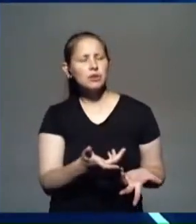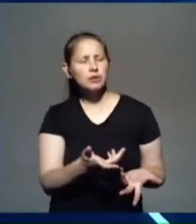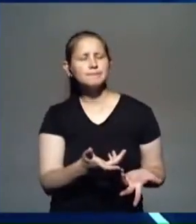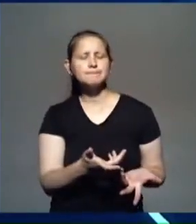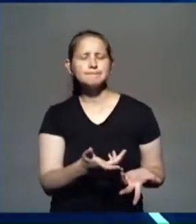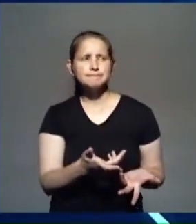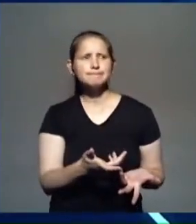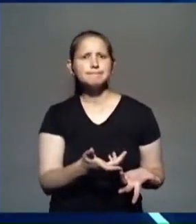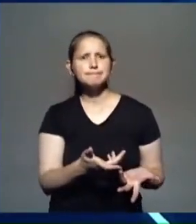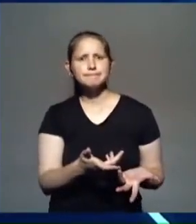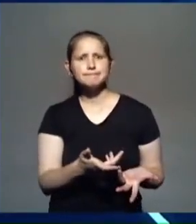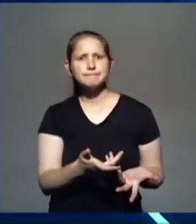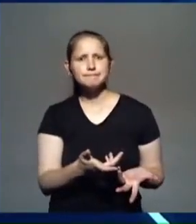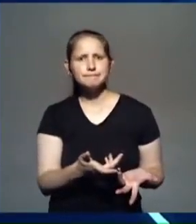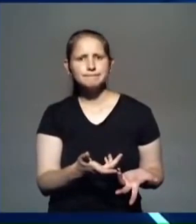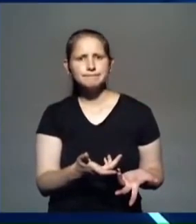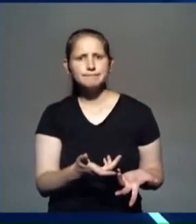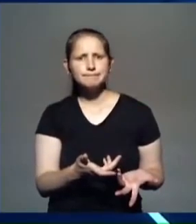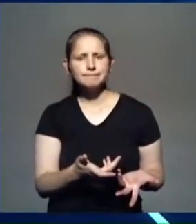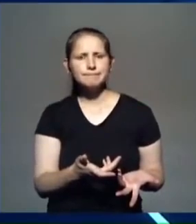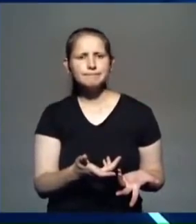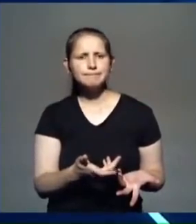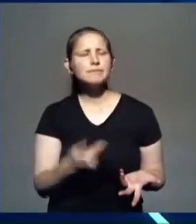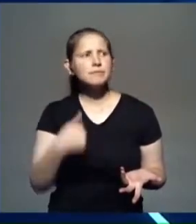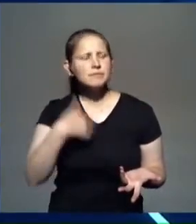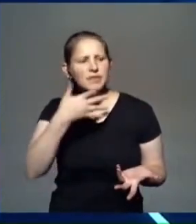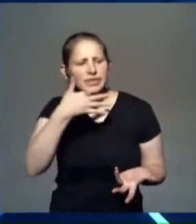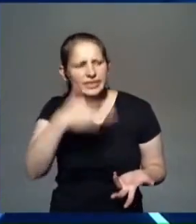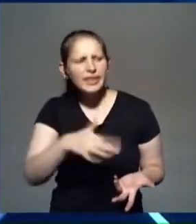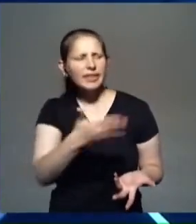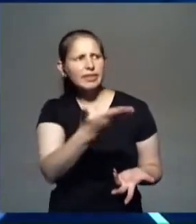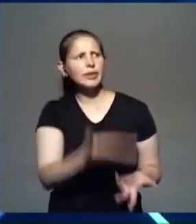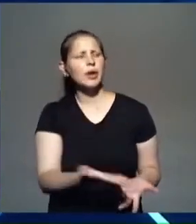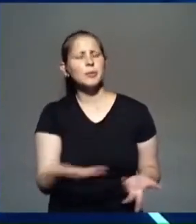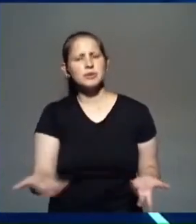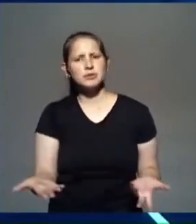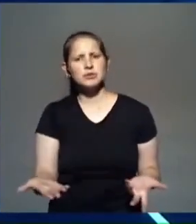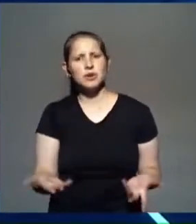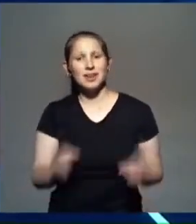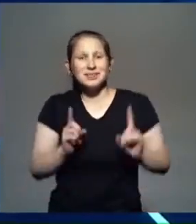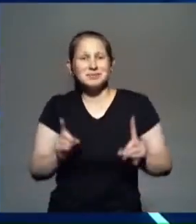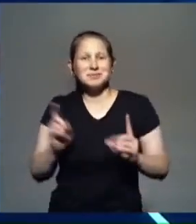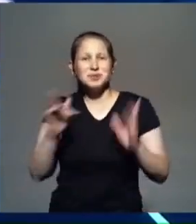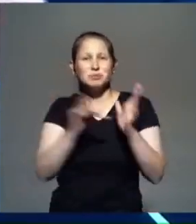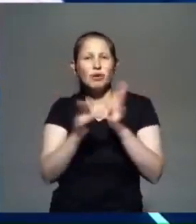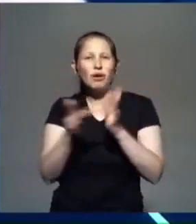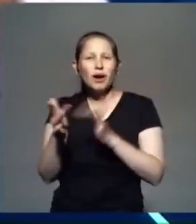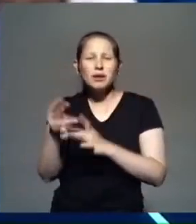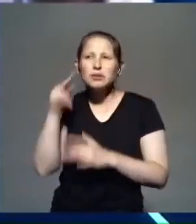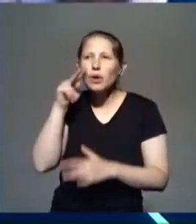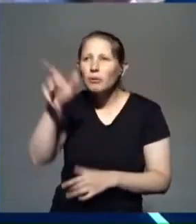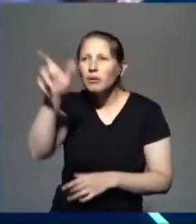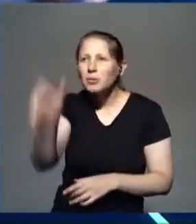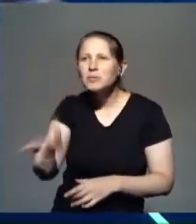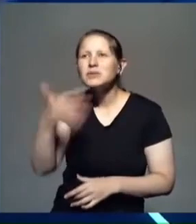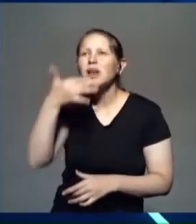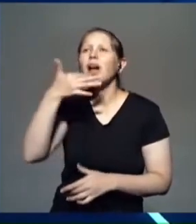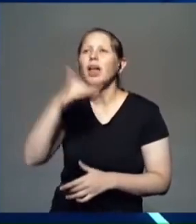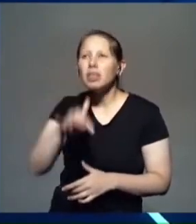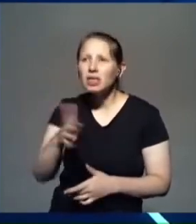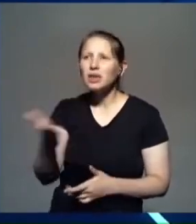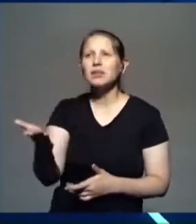Se ha hecho un mal acto, pero ahora entiendo. Y Jesús comprendía. Y ese es el liderazgo que Jesús